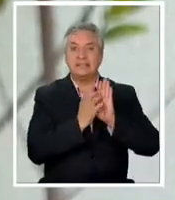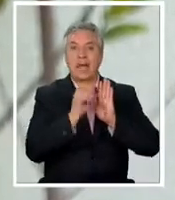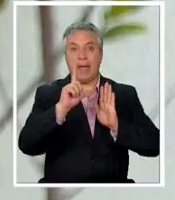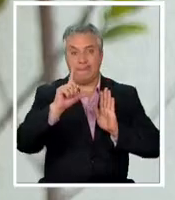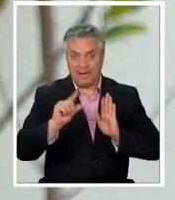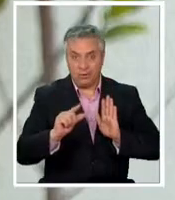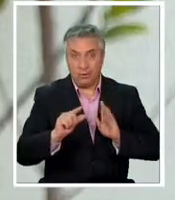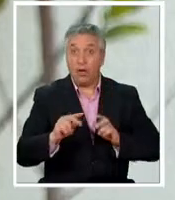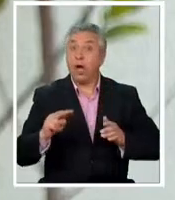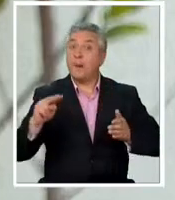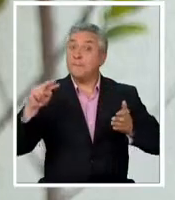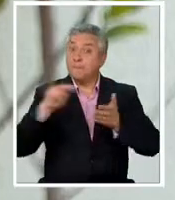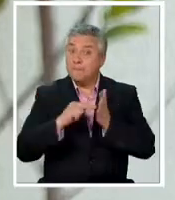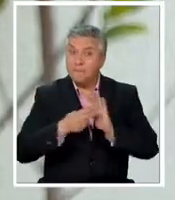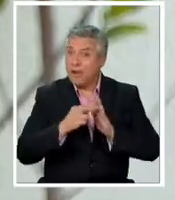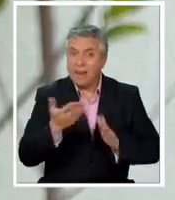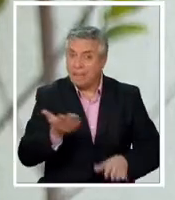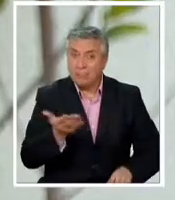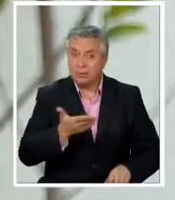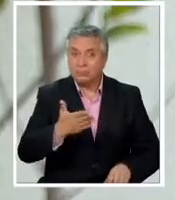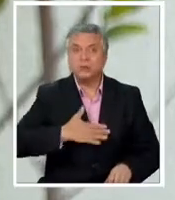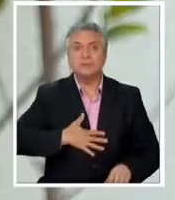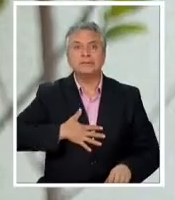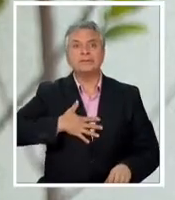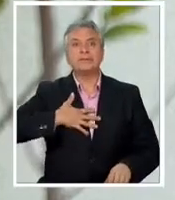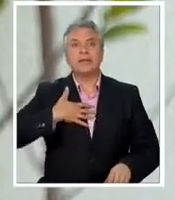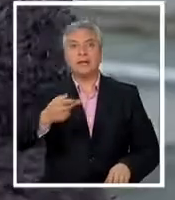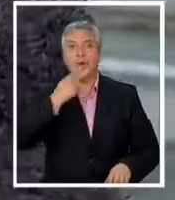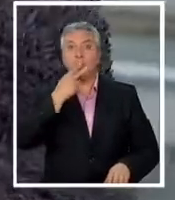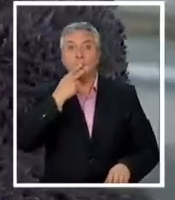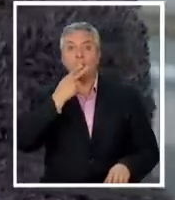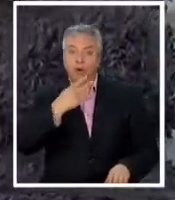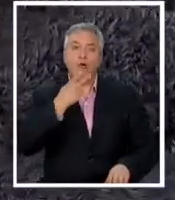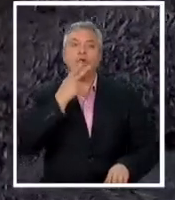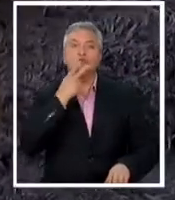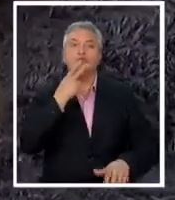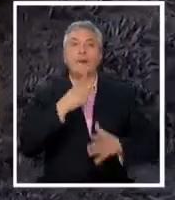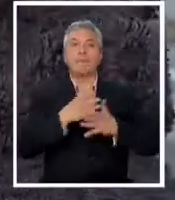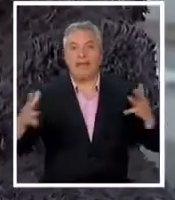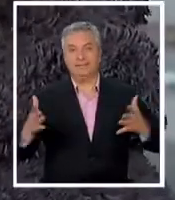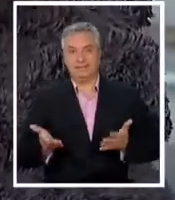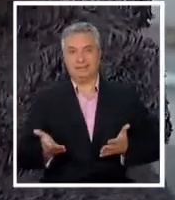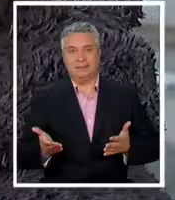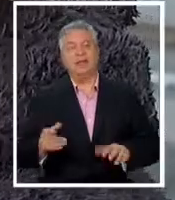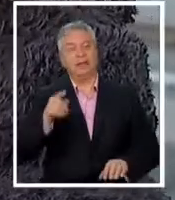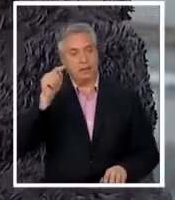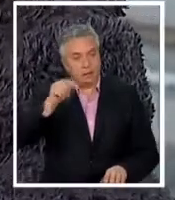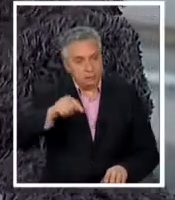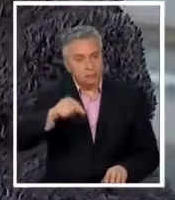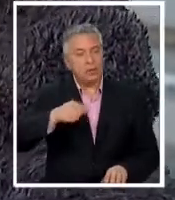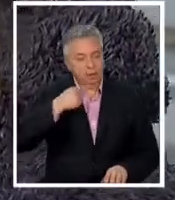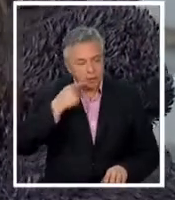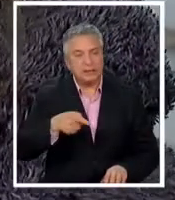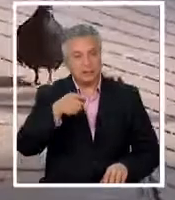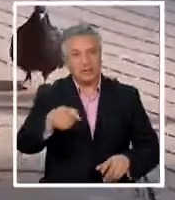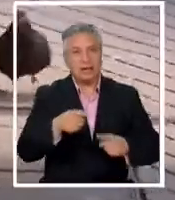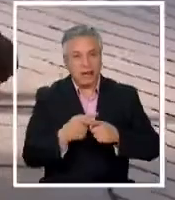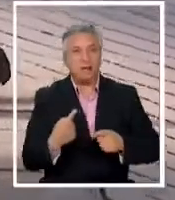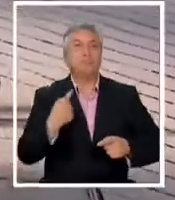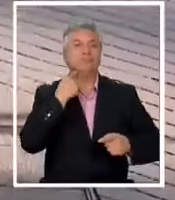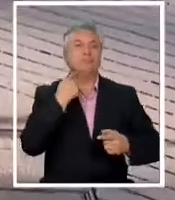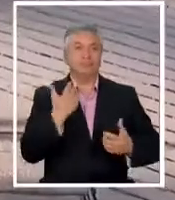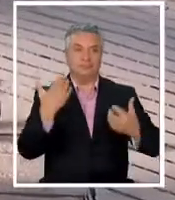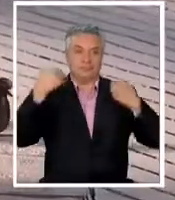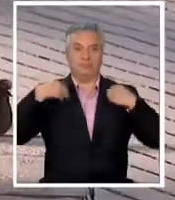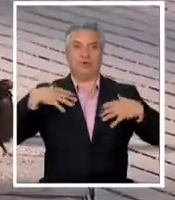el problema de eso es que como sienten que es así fuman más seguido y por lo tanto el daño respiratorio es el